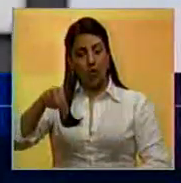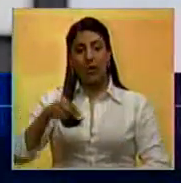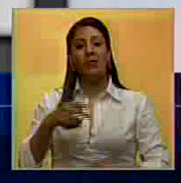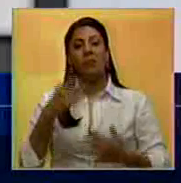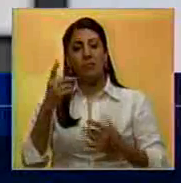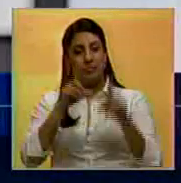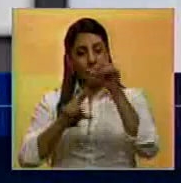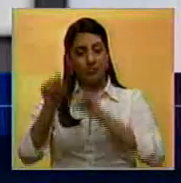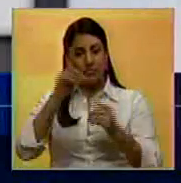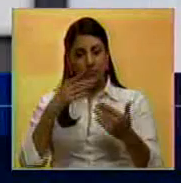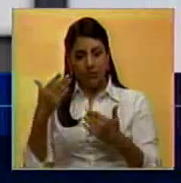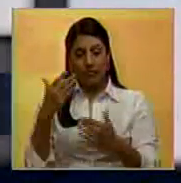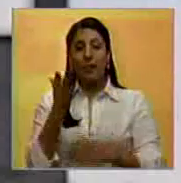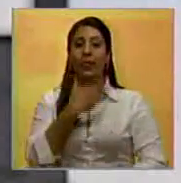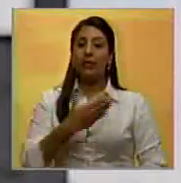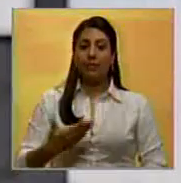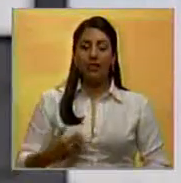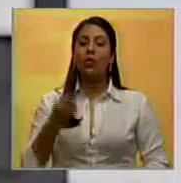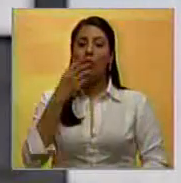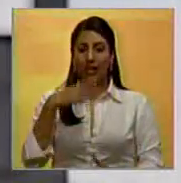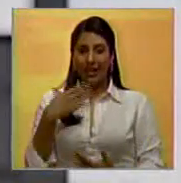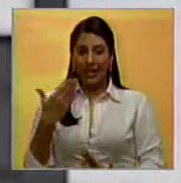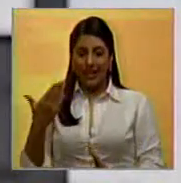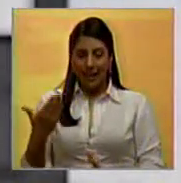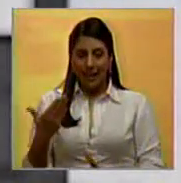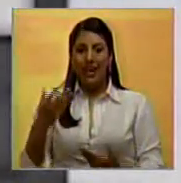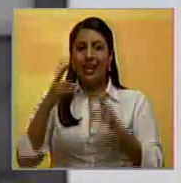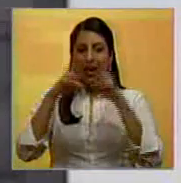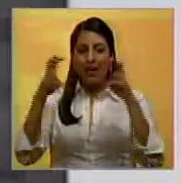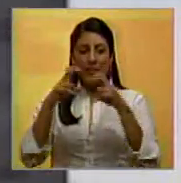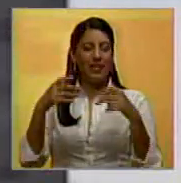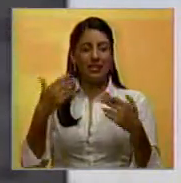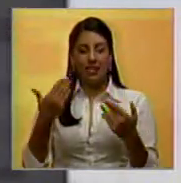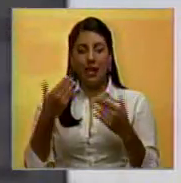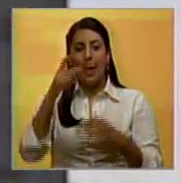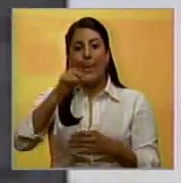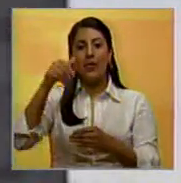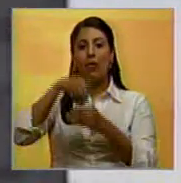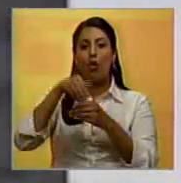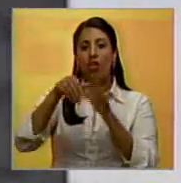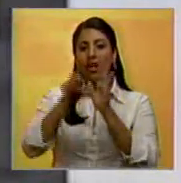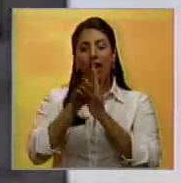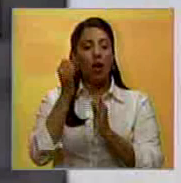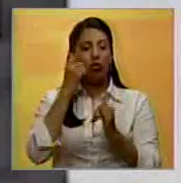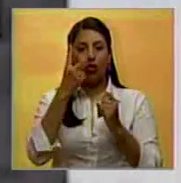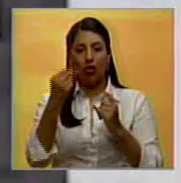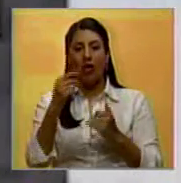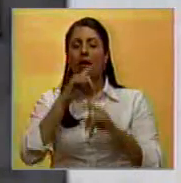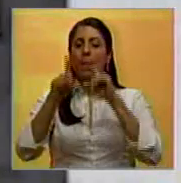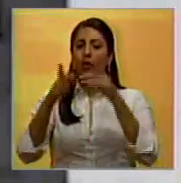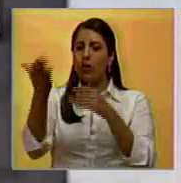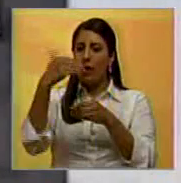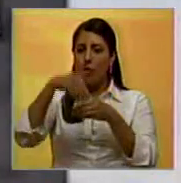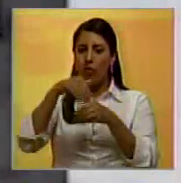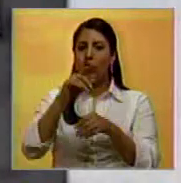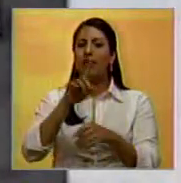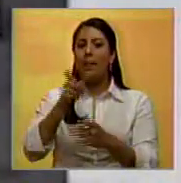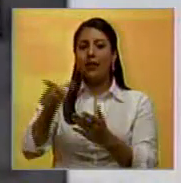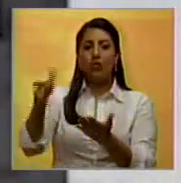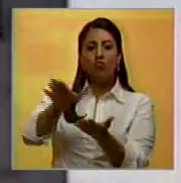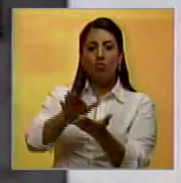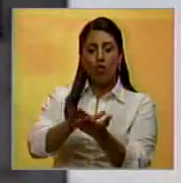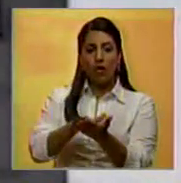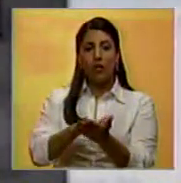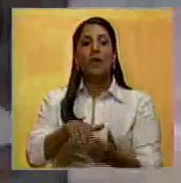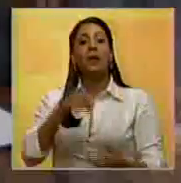En su cuenta en Twitter, el presidente aseguró que la investigación incluiría a los votantes ilegales y los censados para votar y que ya fallecieron.